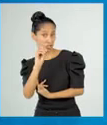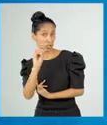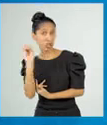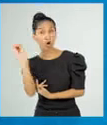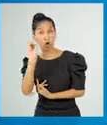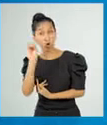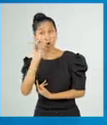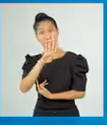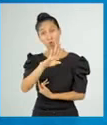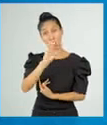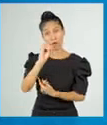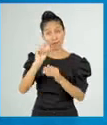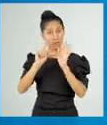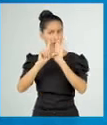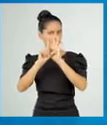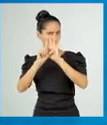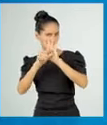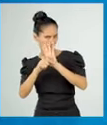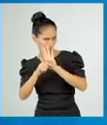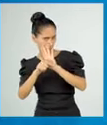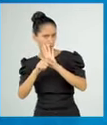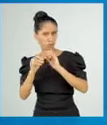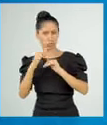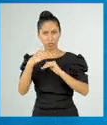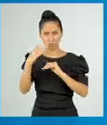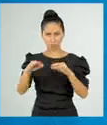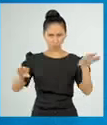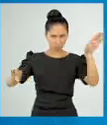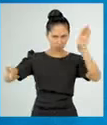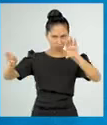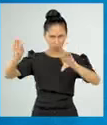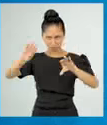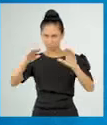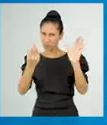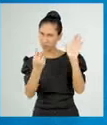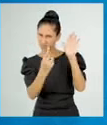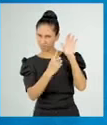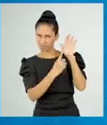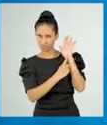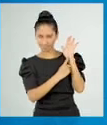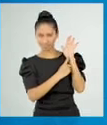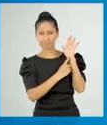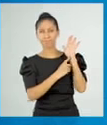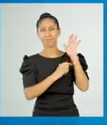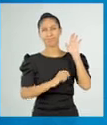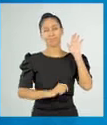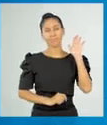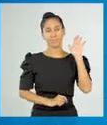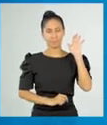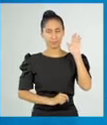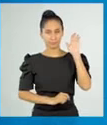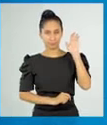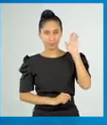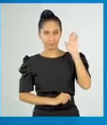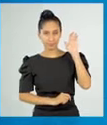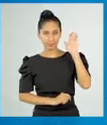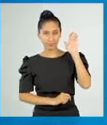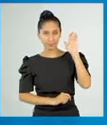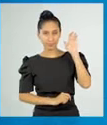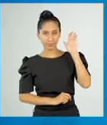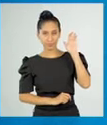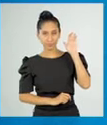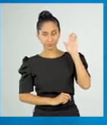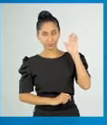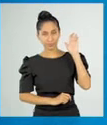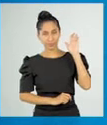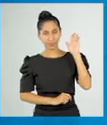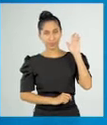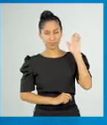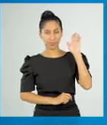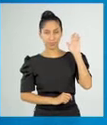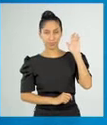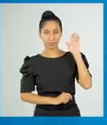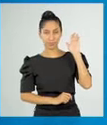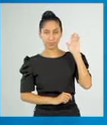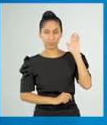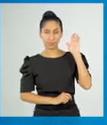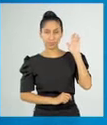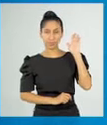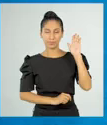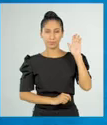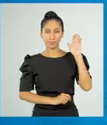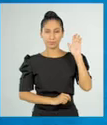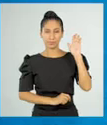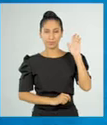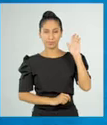Reposar la mezcla en el molde de plástico. Y si sale aceite en la parte superior, utilizar la cuchara de metal para